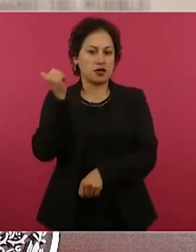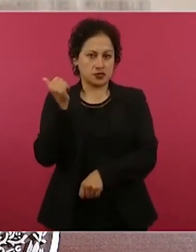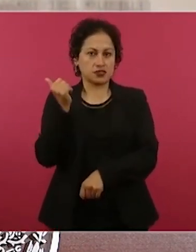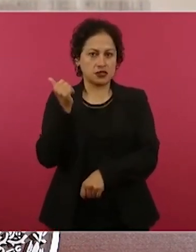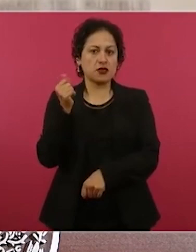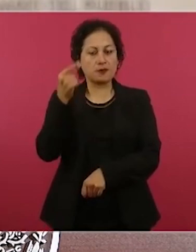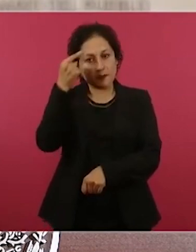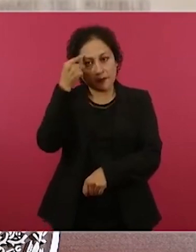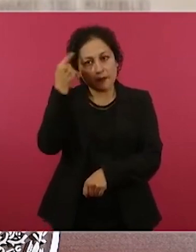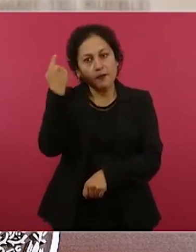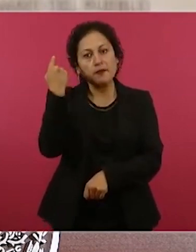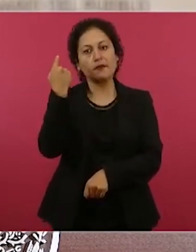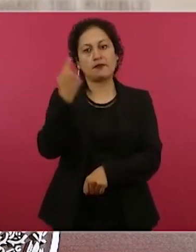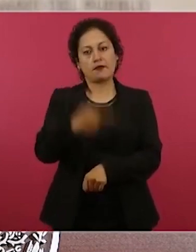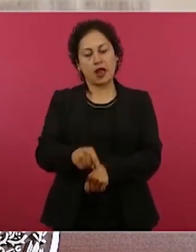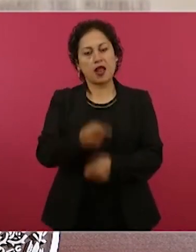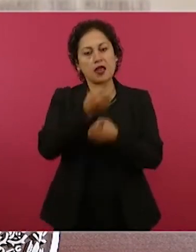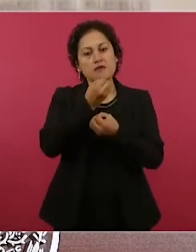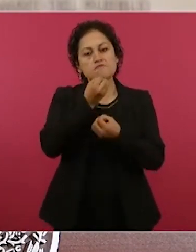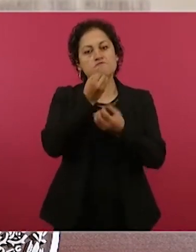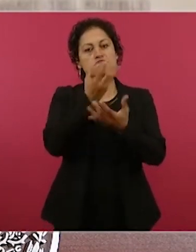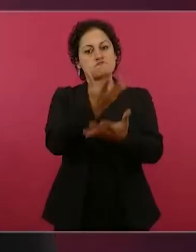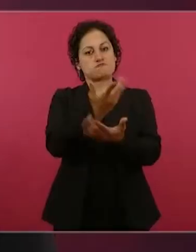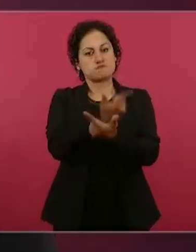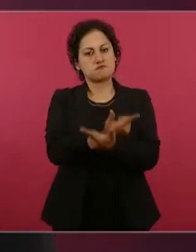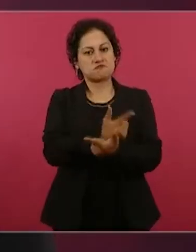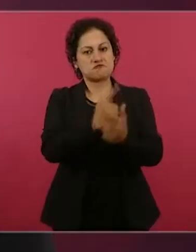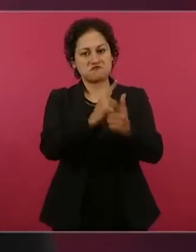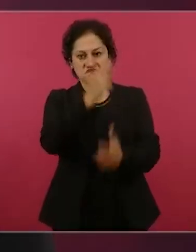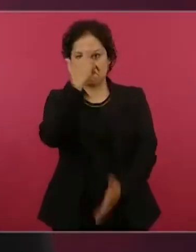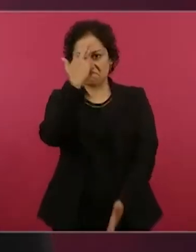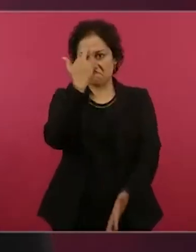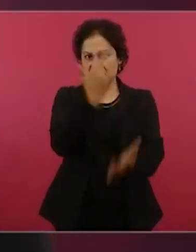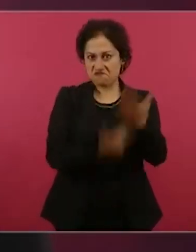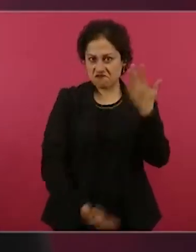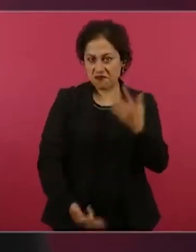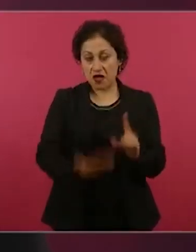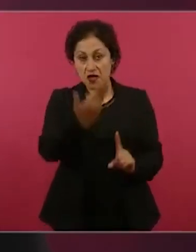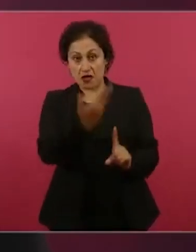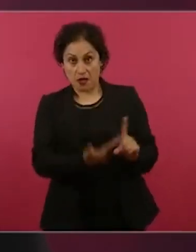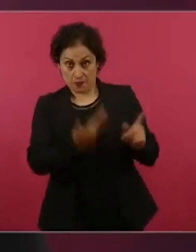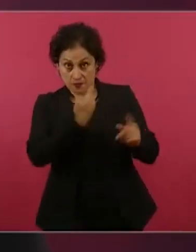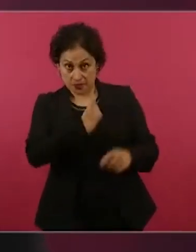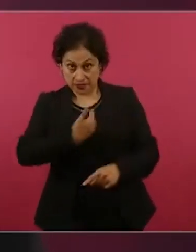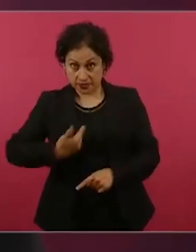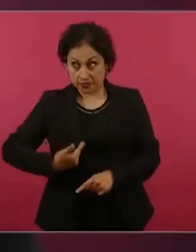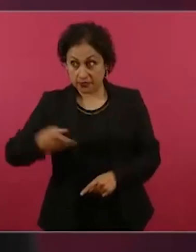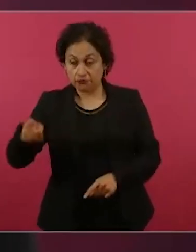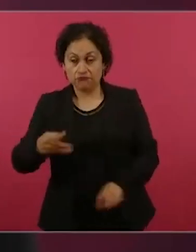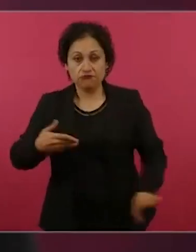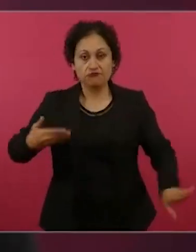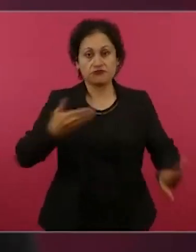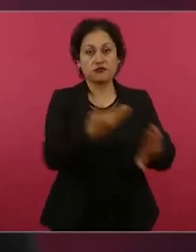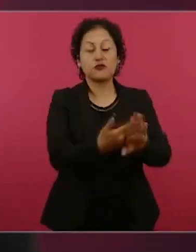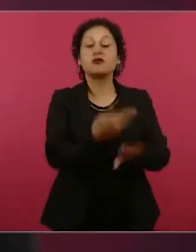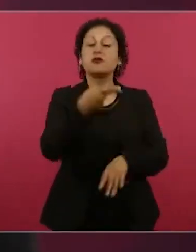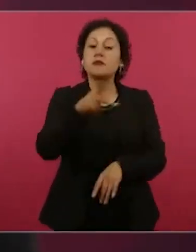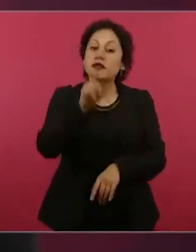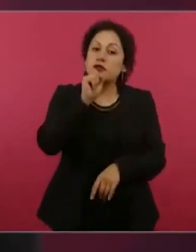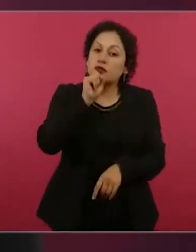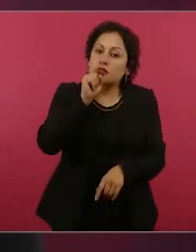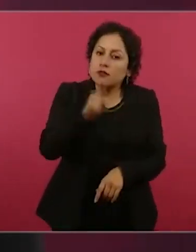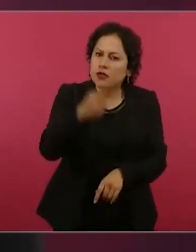violentan la libertad de expresión, no solo el presidente de México, sino el derecho también a la información de todas las